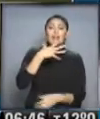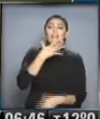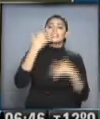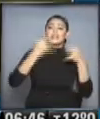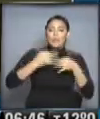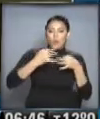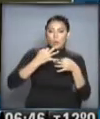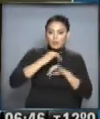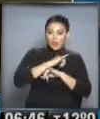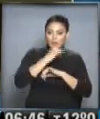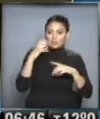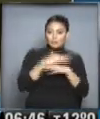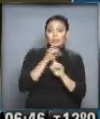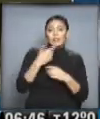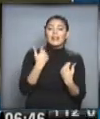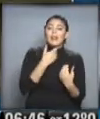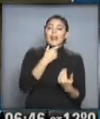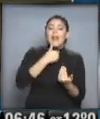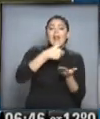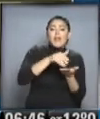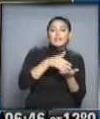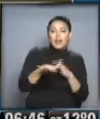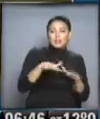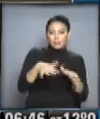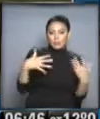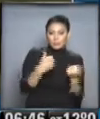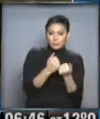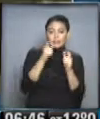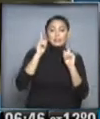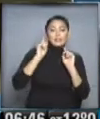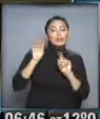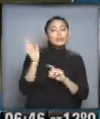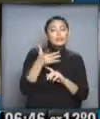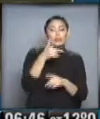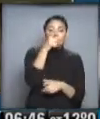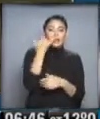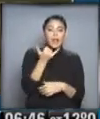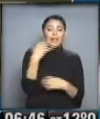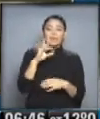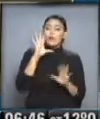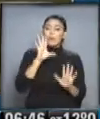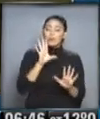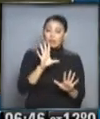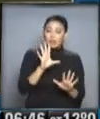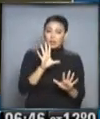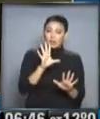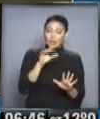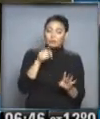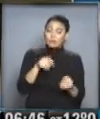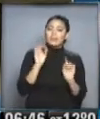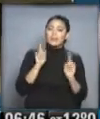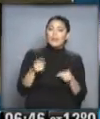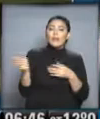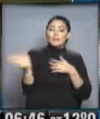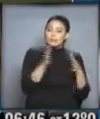Vial para prevenir también esta situación. Está también vialidad nacional. Bueno, hay que transitar con mucho cuidado. Ahí sigue sumando los